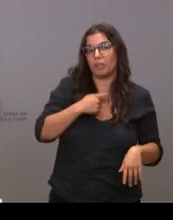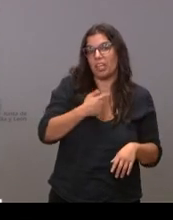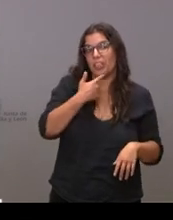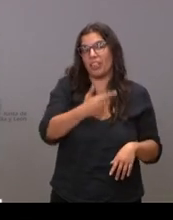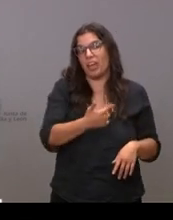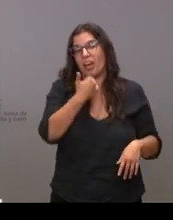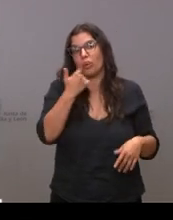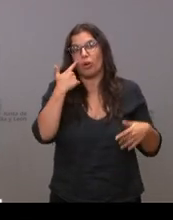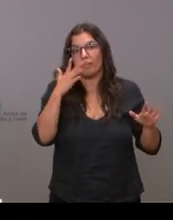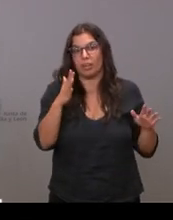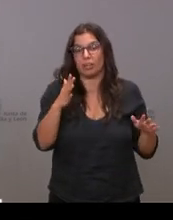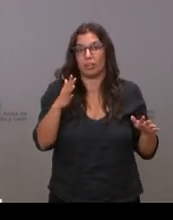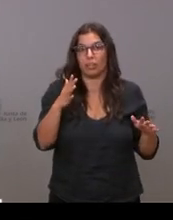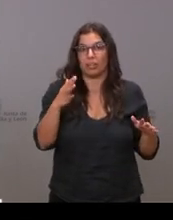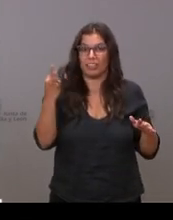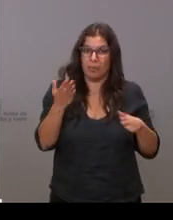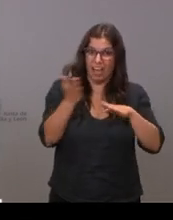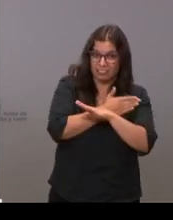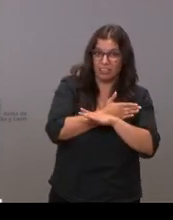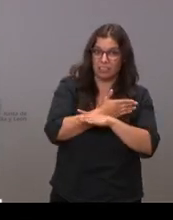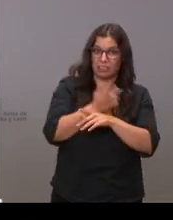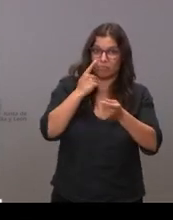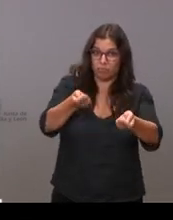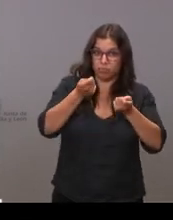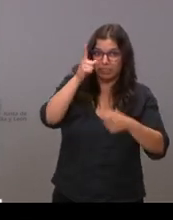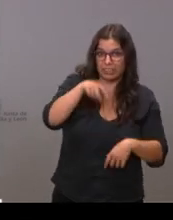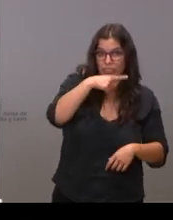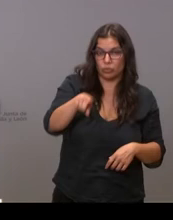y tal teníamos que haber reaccionado antes y una última